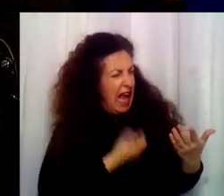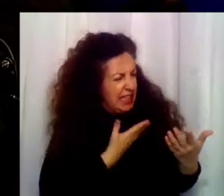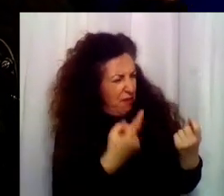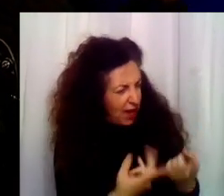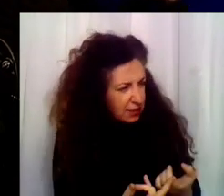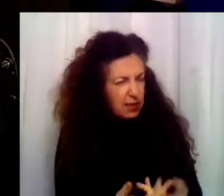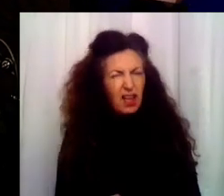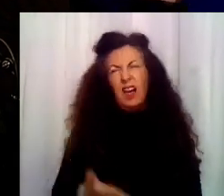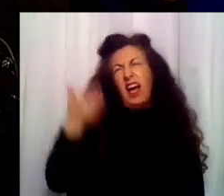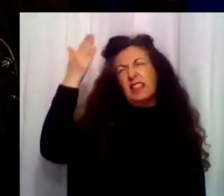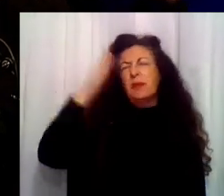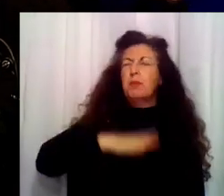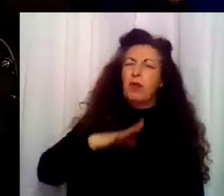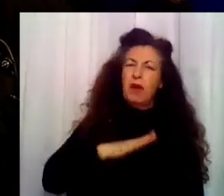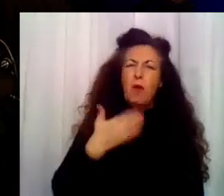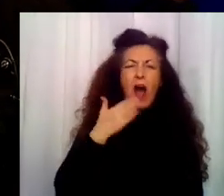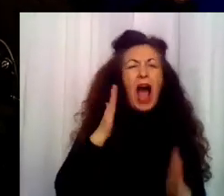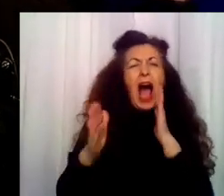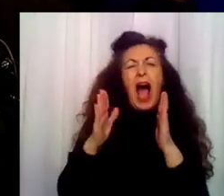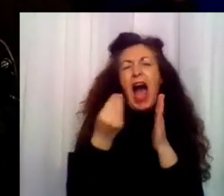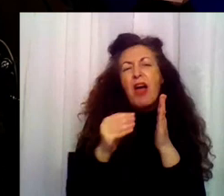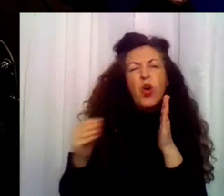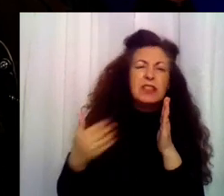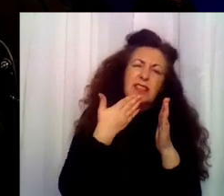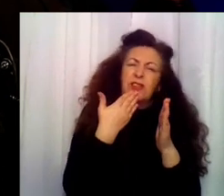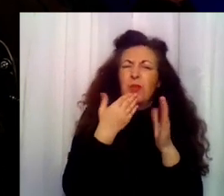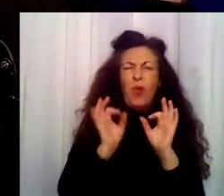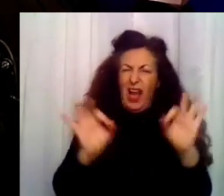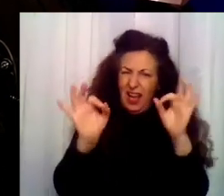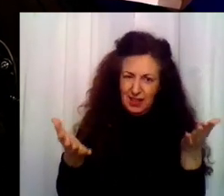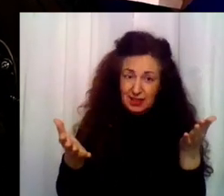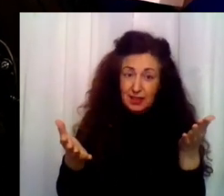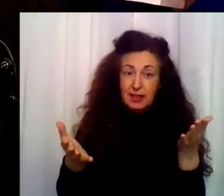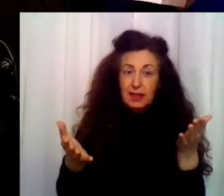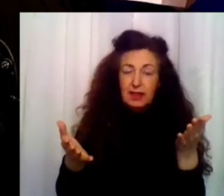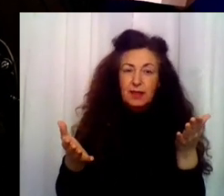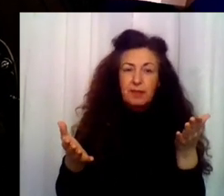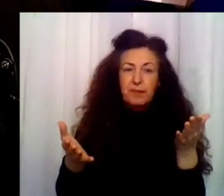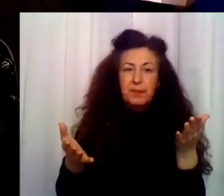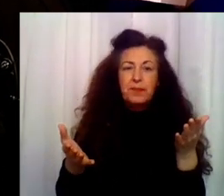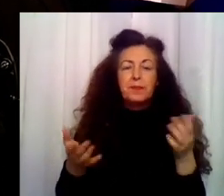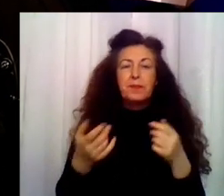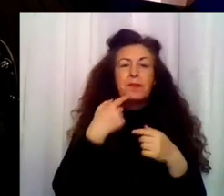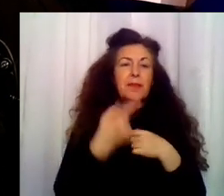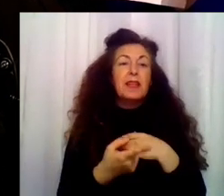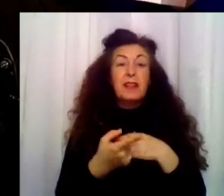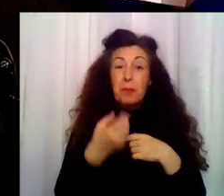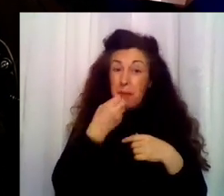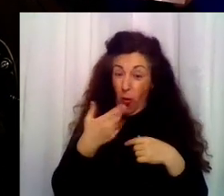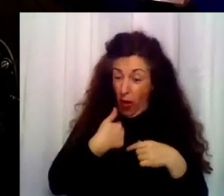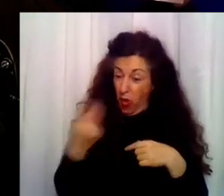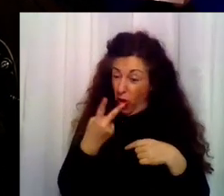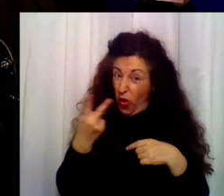Bueno, pues nada. Cuando salgamos de esta, que le saquen el ADN. A ver si resulta que solo es tuyo.